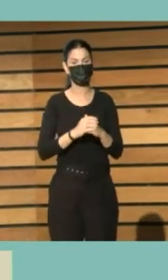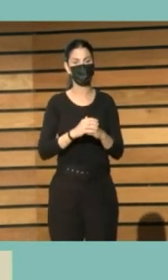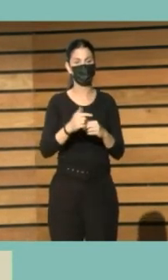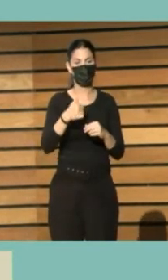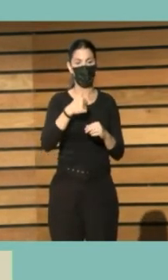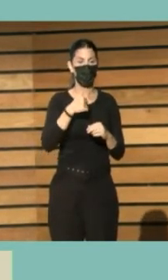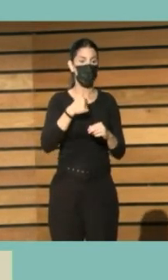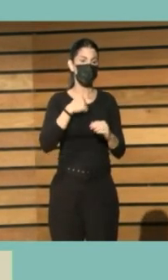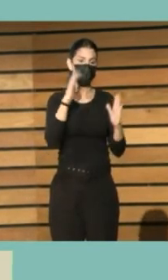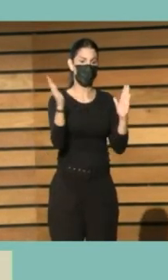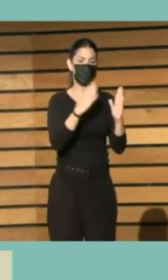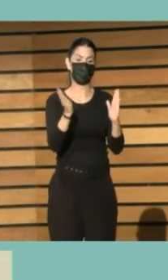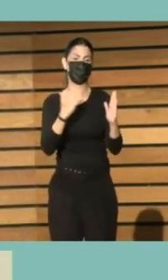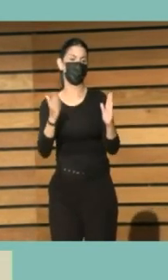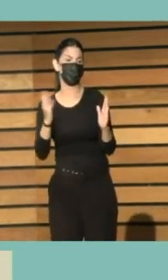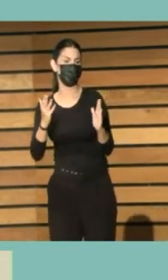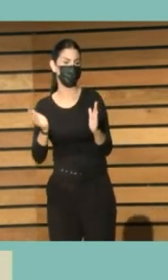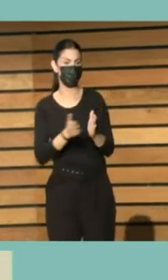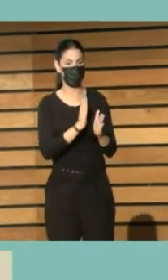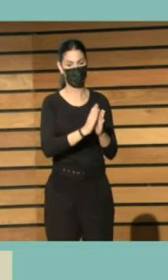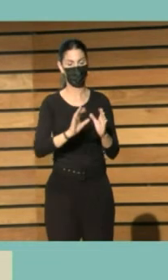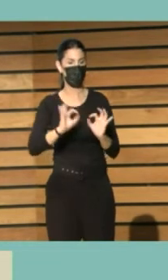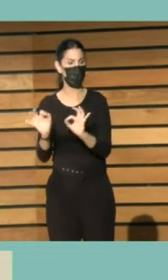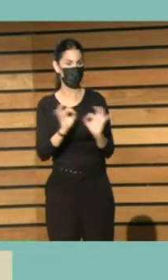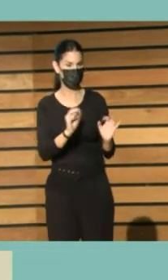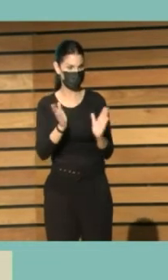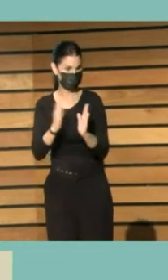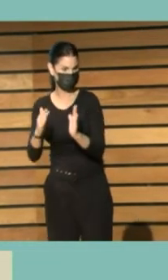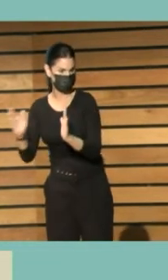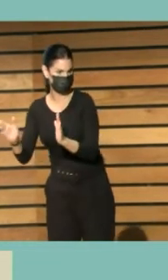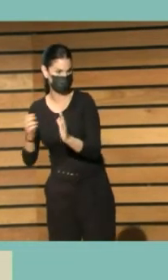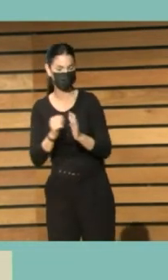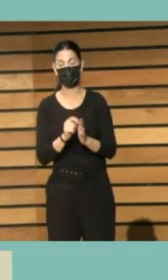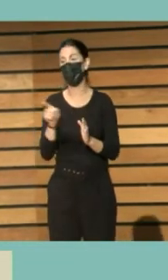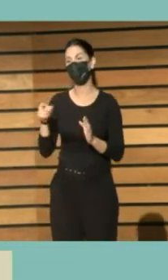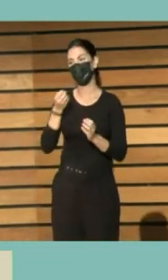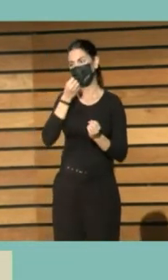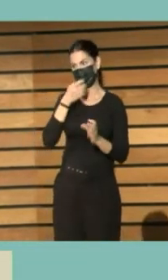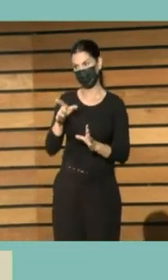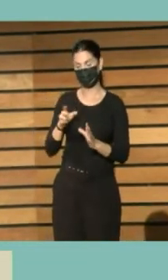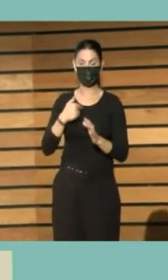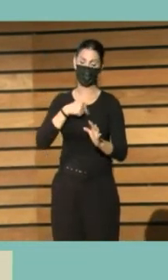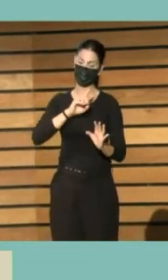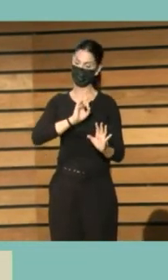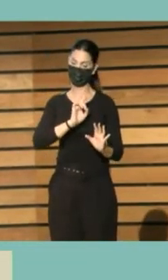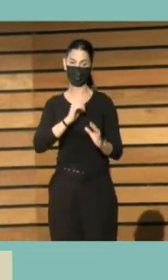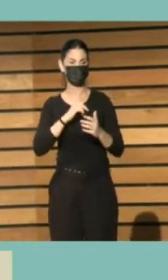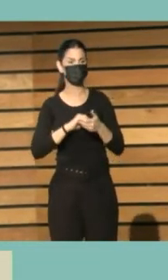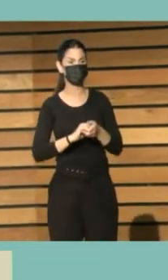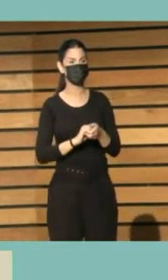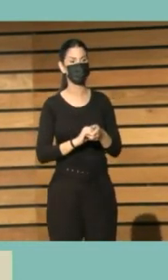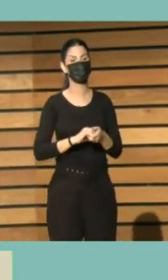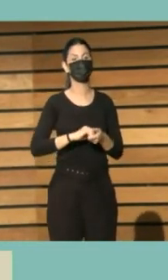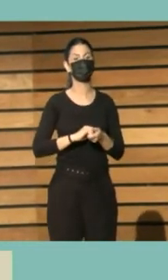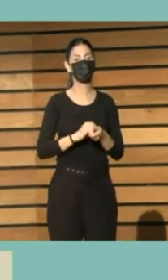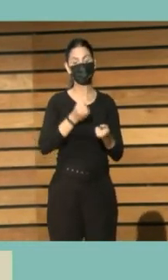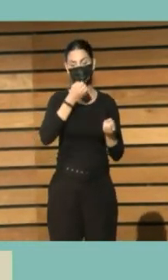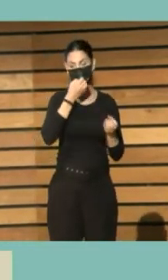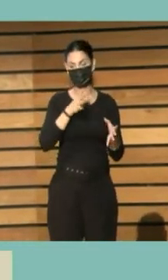sé catalogar, yo sé catalogar. Ariel, sé que tú eres muy bueno, pero yo también sé. Yo sé que Ariel aquí me diría algo, pero bueno.